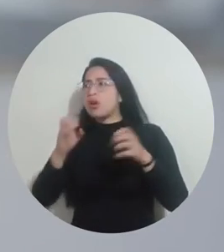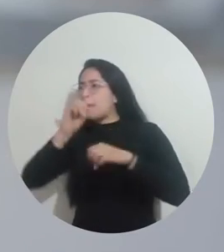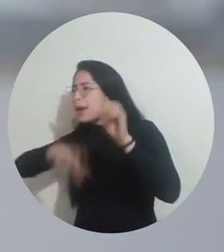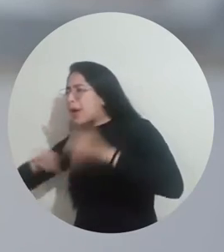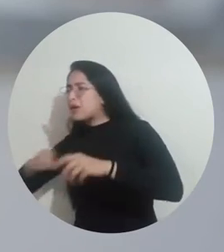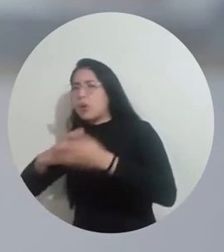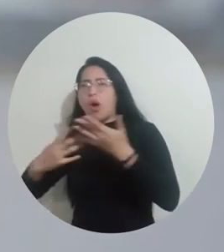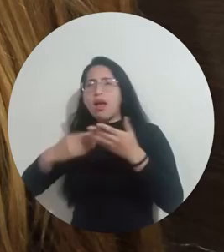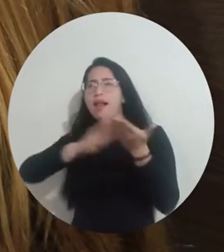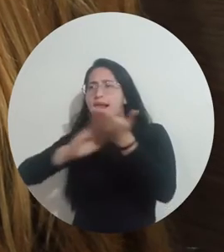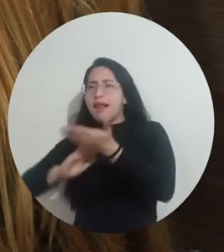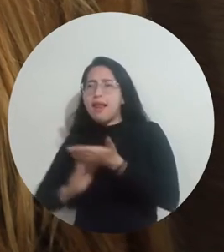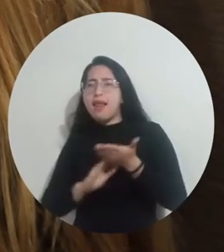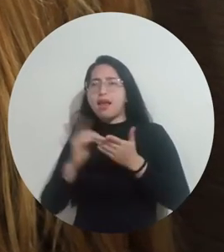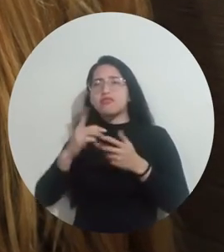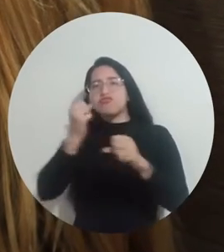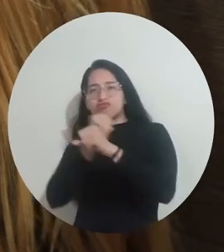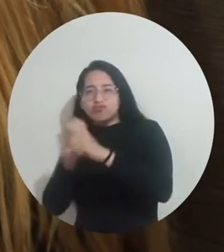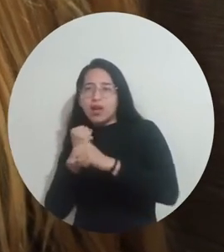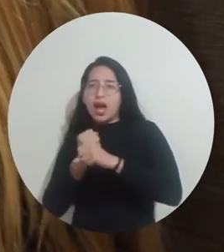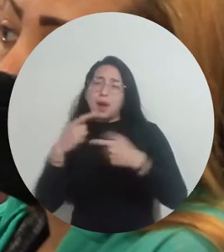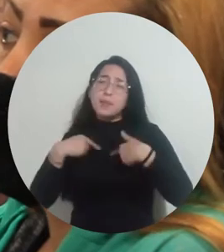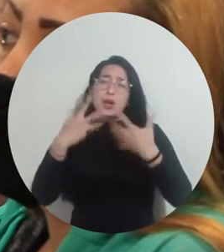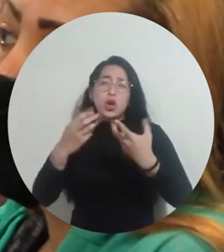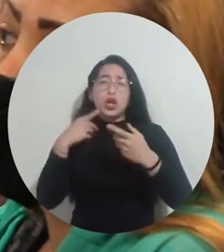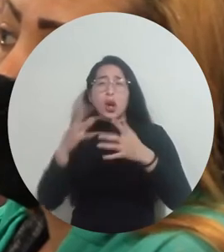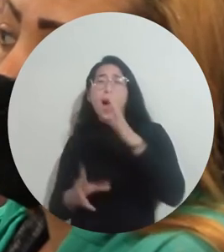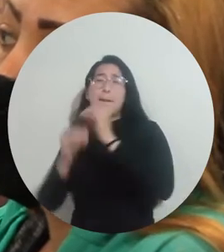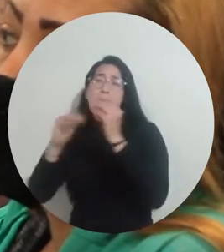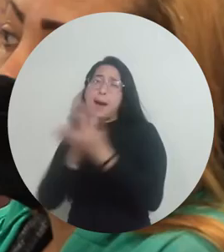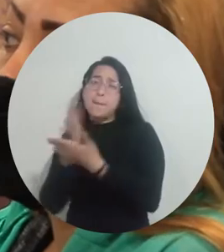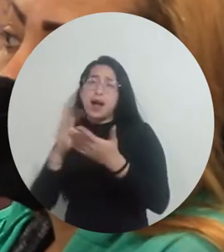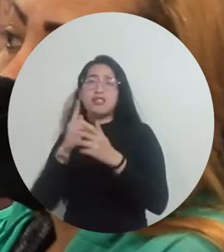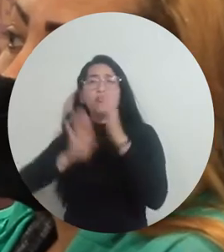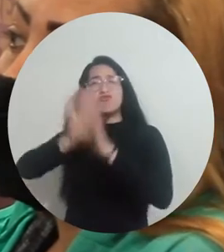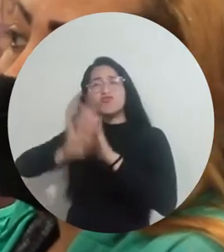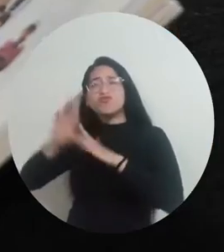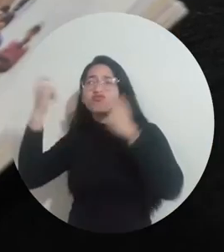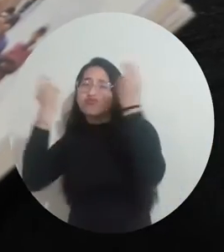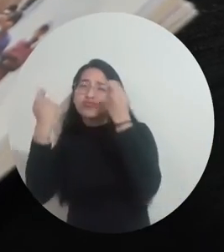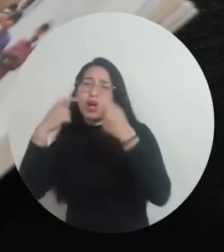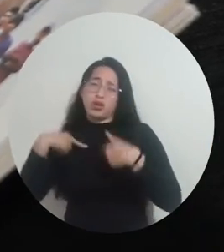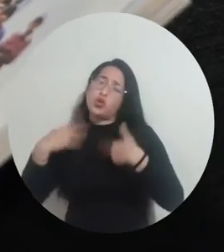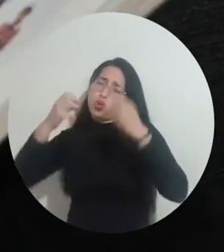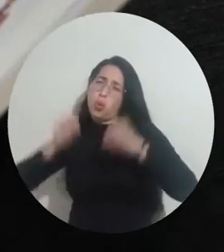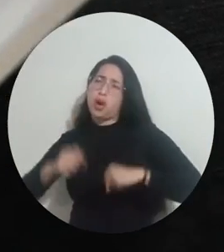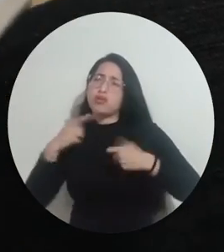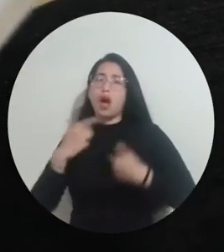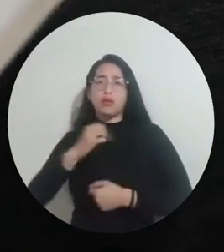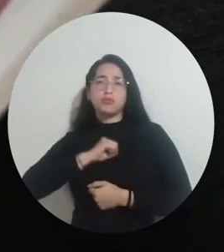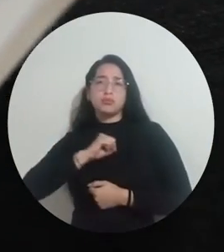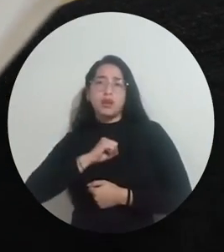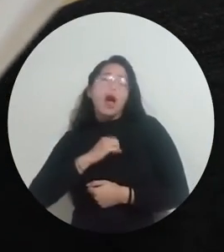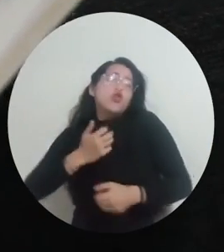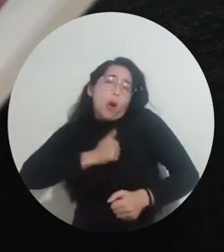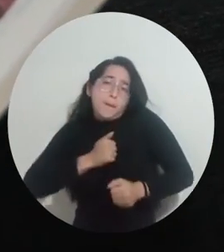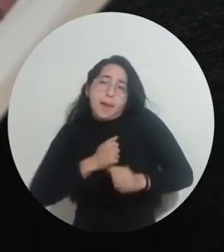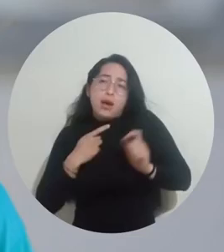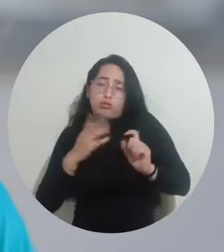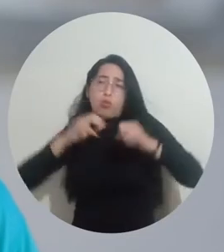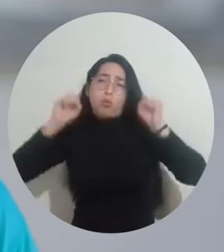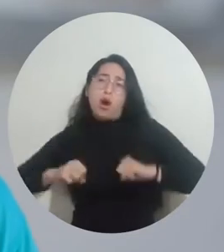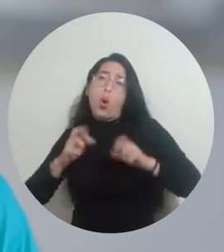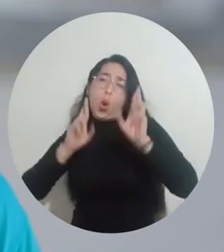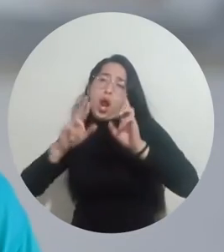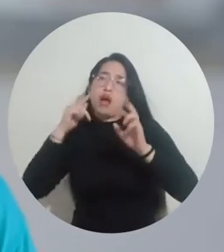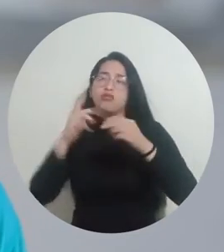botando basura, pero quisiera, o sea, tener otro tipo de emprendimiento ya, la cual yo me pueda emprender, o sea, y que sea un trabajo factible para